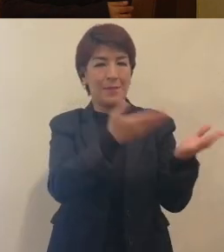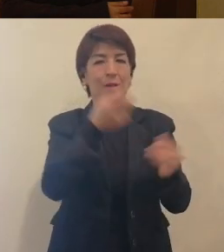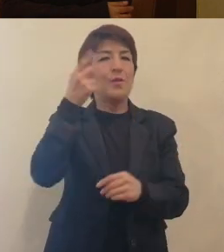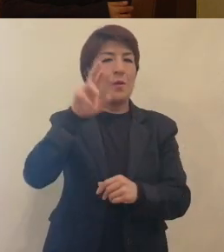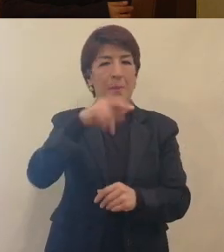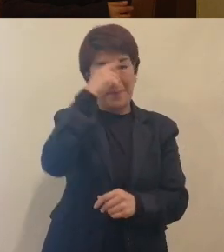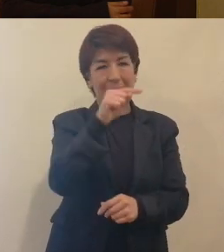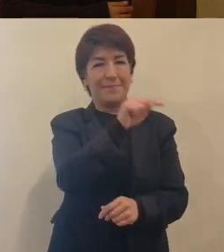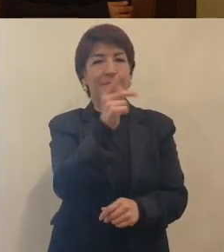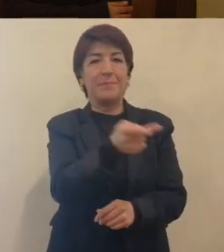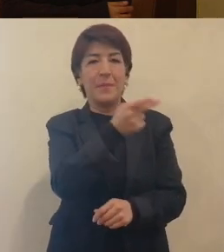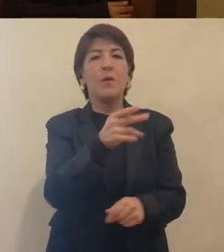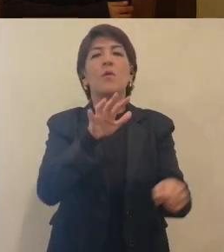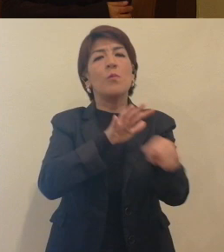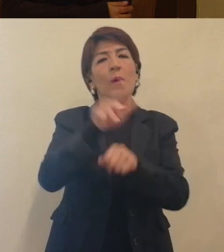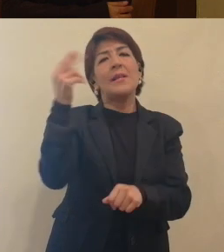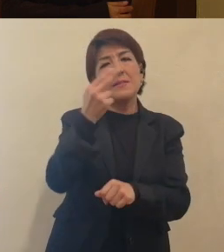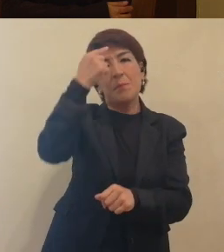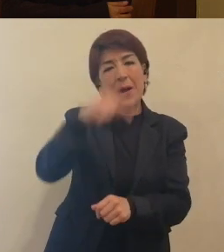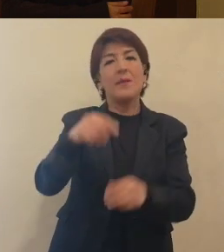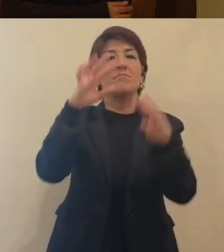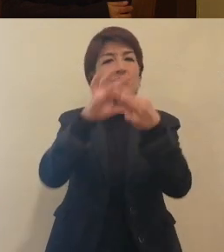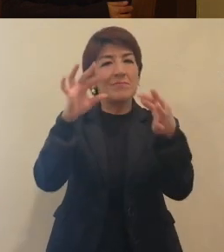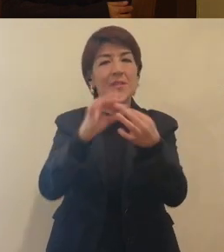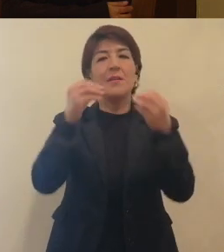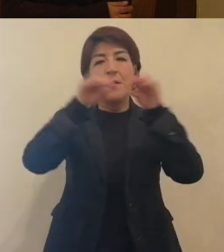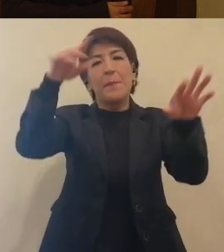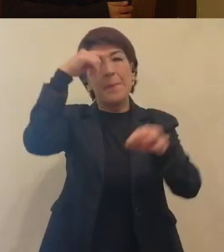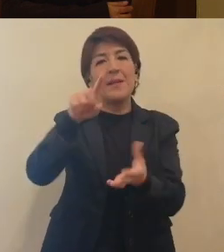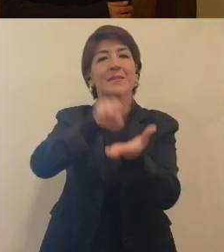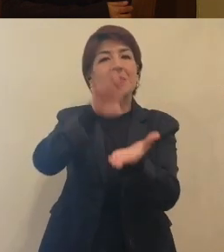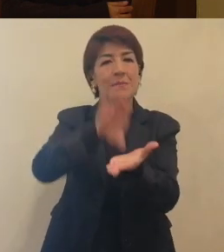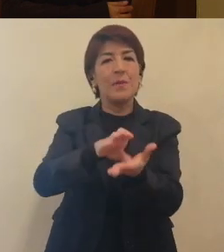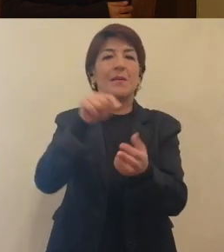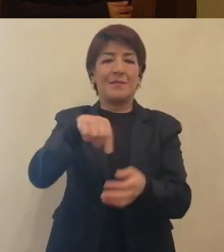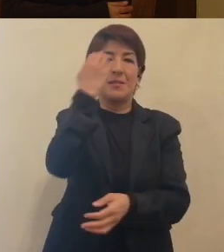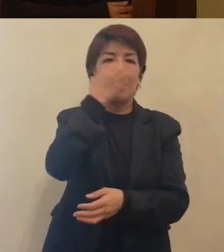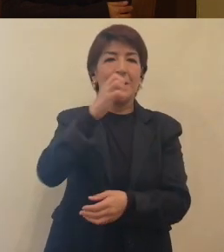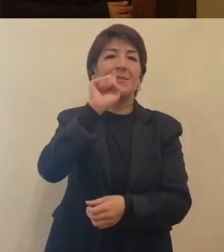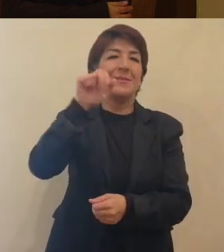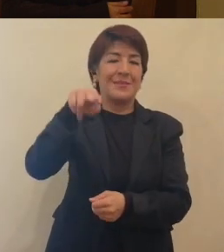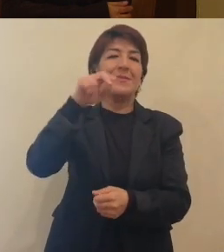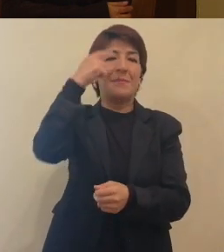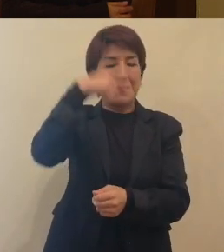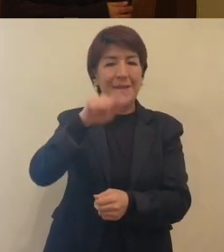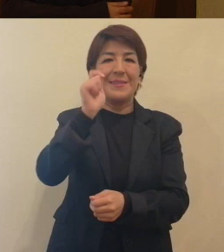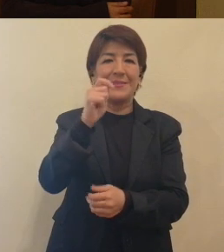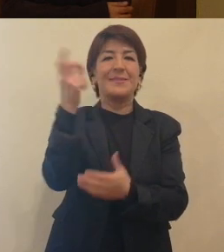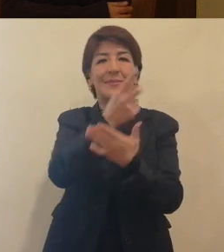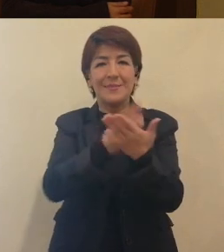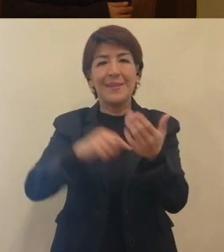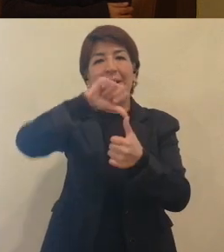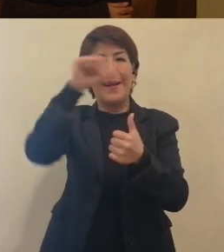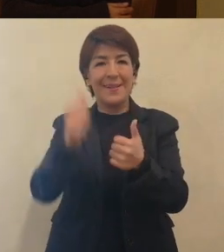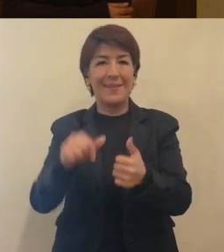doctor, para usted. ¿Cuál es la necesidad de hablar sobre discapacidad en un espacio académico como lo es la Facultad de Arte y Diseño?